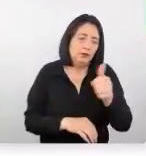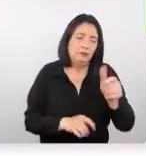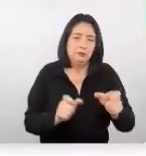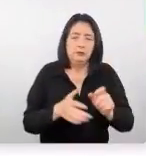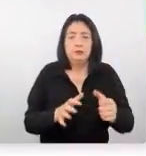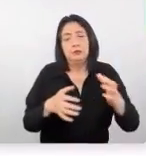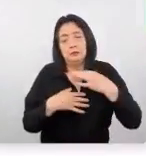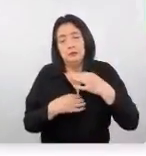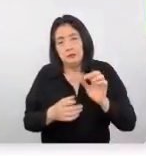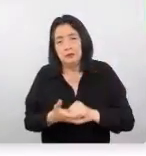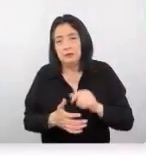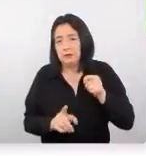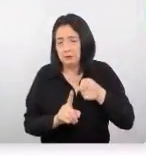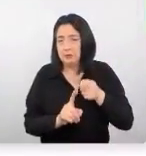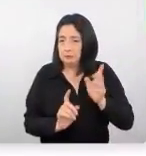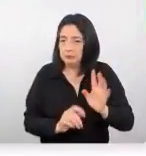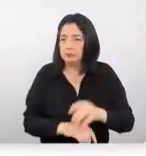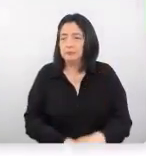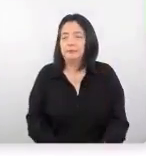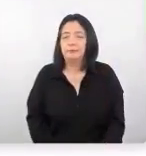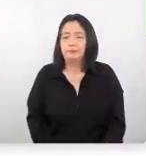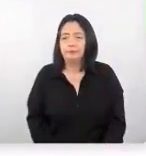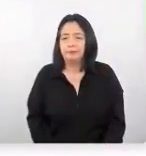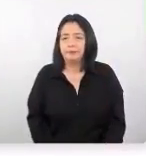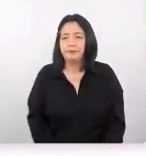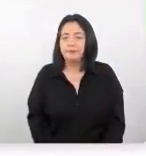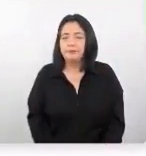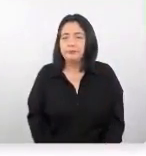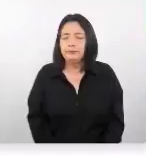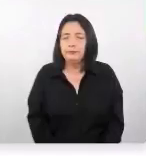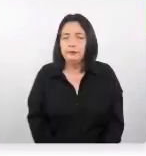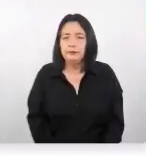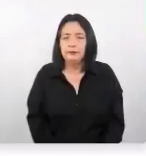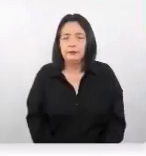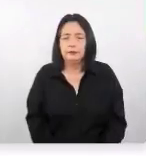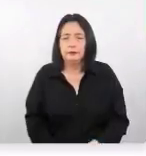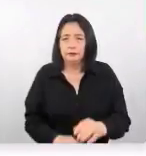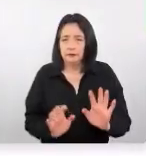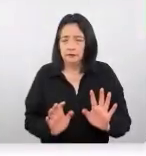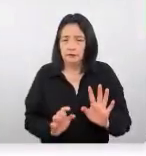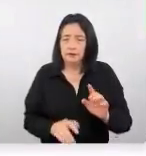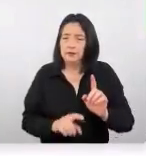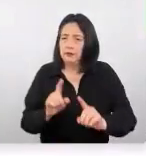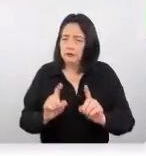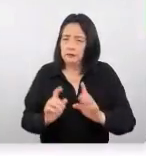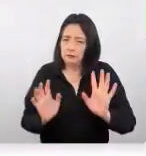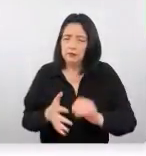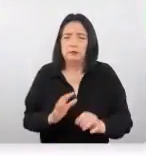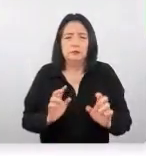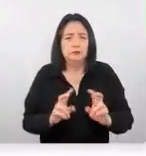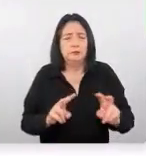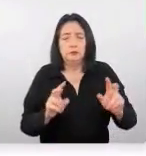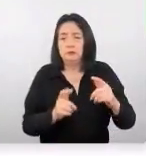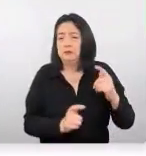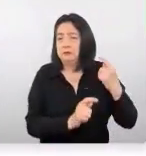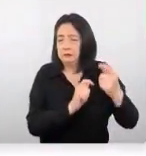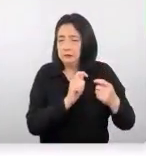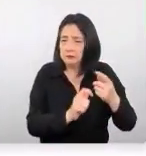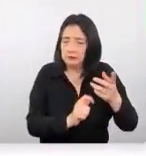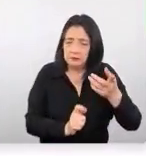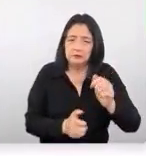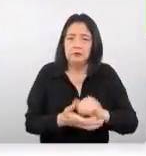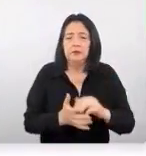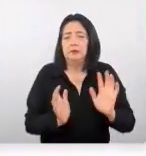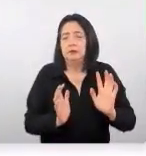interesante este punto de vista lo están abandonando en algunos casos los valores tradicionales que